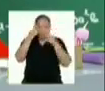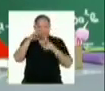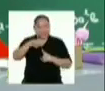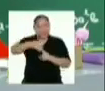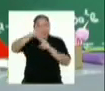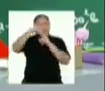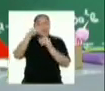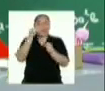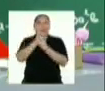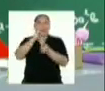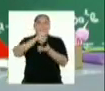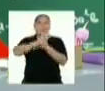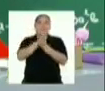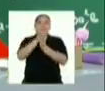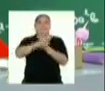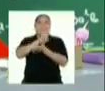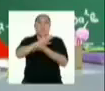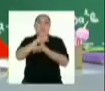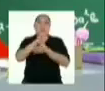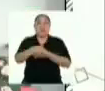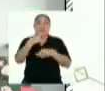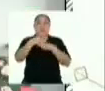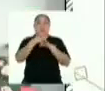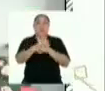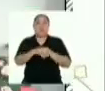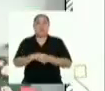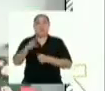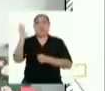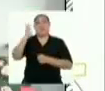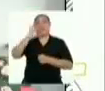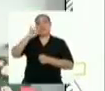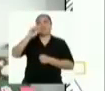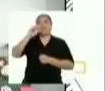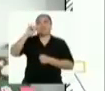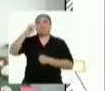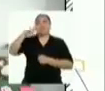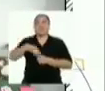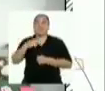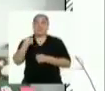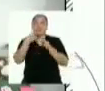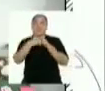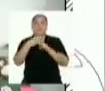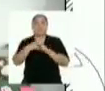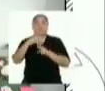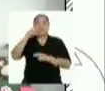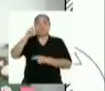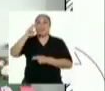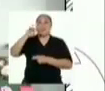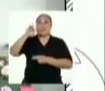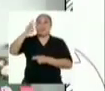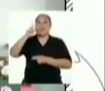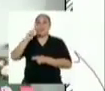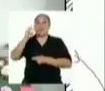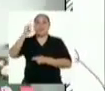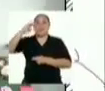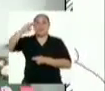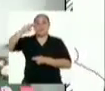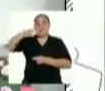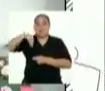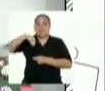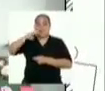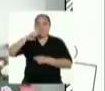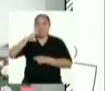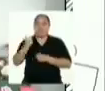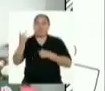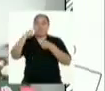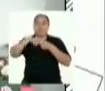trabajas con papel y figuras tridimensionales. Cuéntanos un poco. Hola Yeremis. Soy el profesor David Medina y pertenezco a la